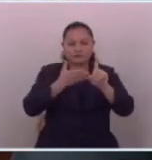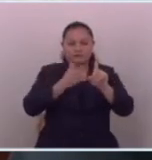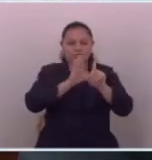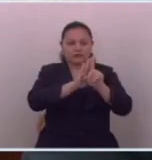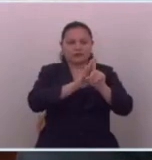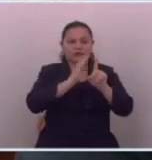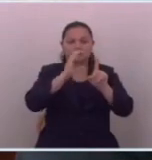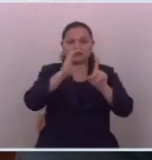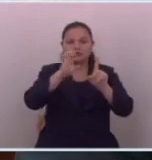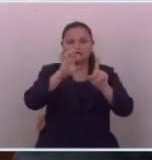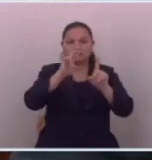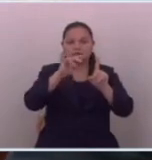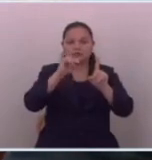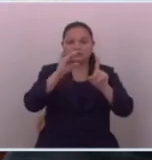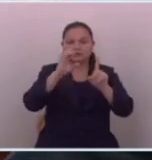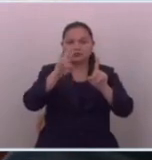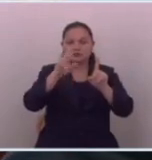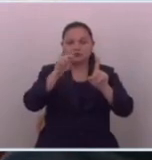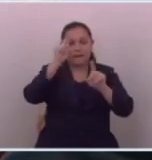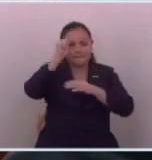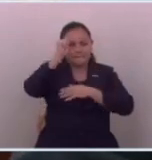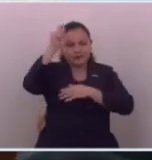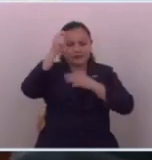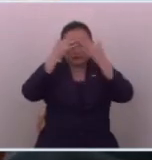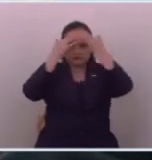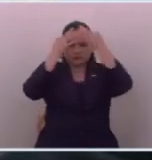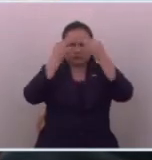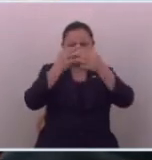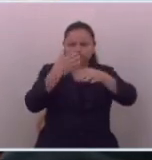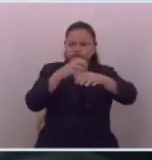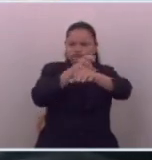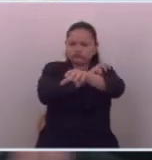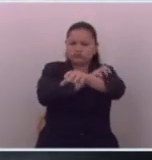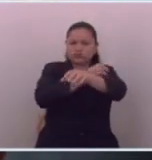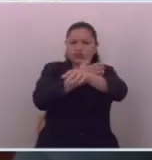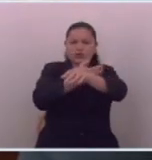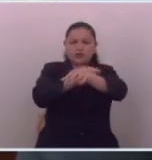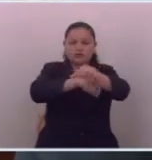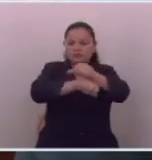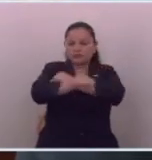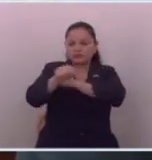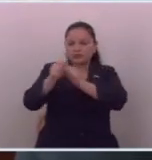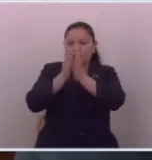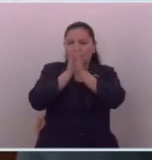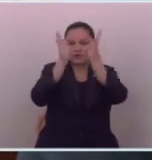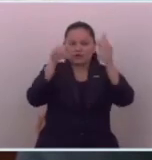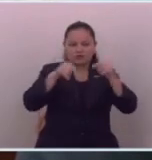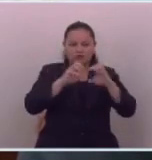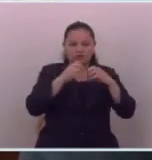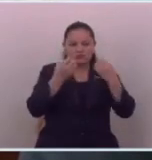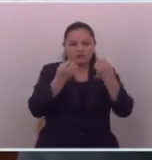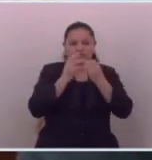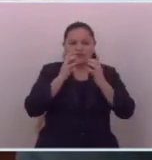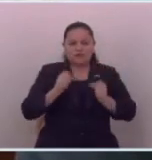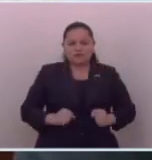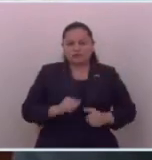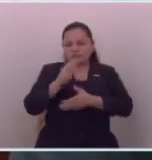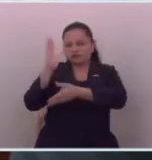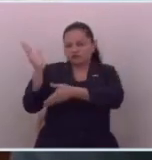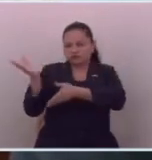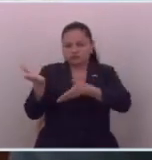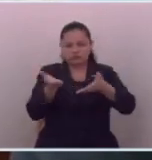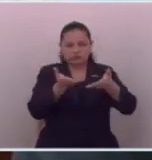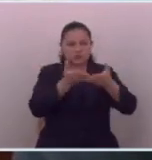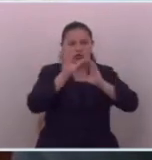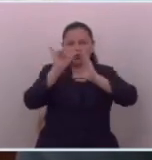Ernesto Castro, por la decisión inteligente, valiente, de abrir este órgano de Estado a los